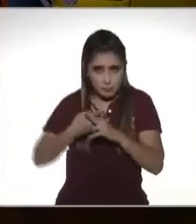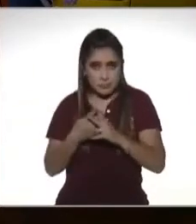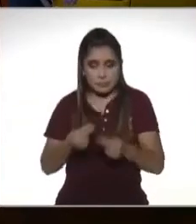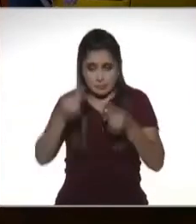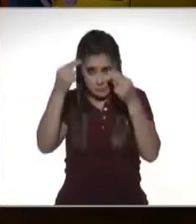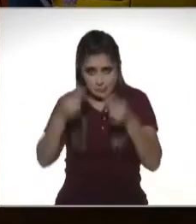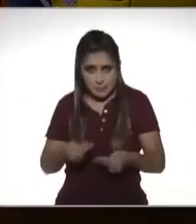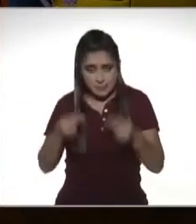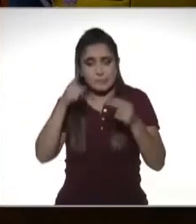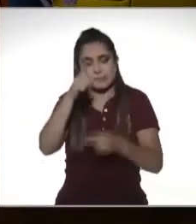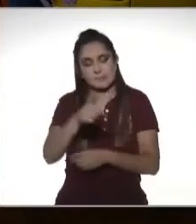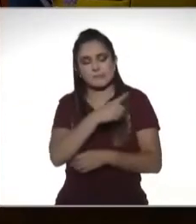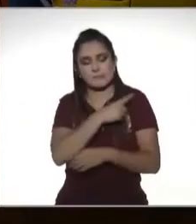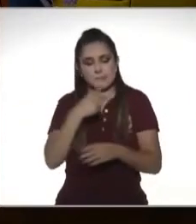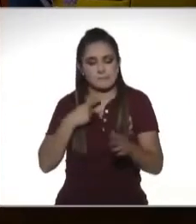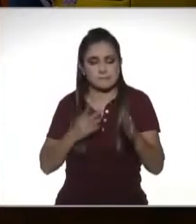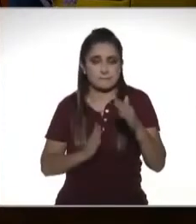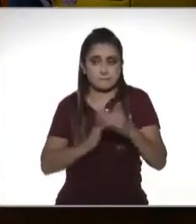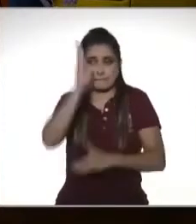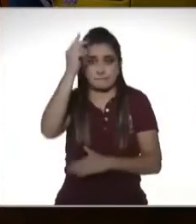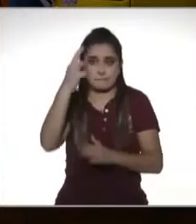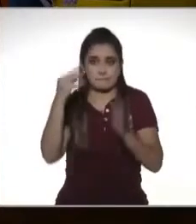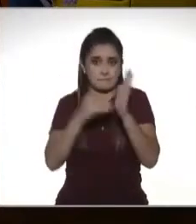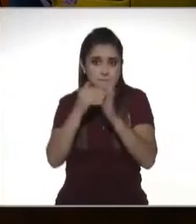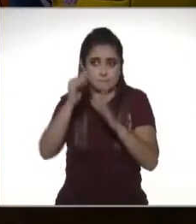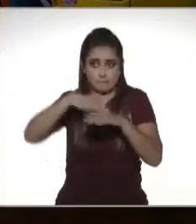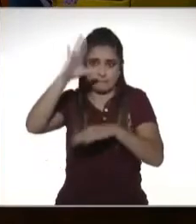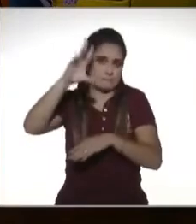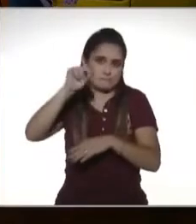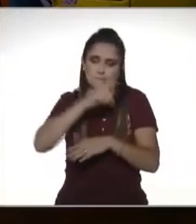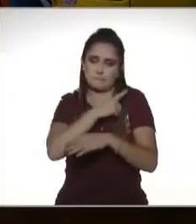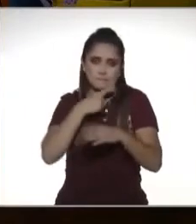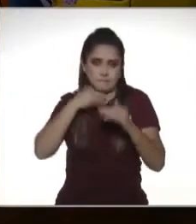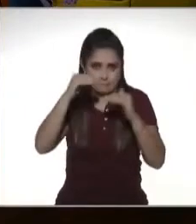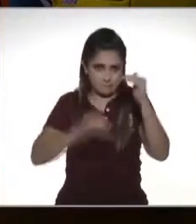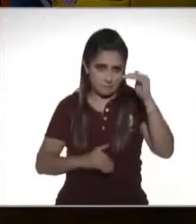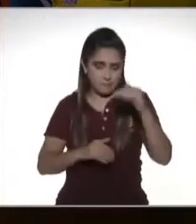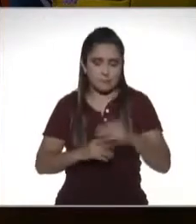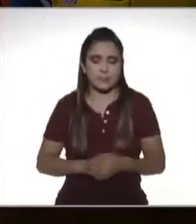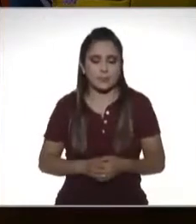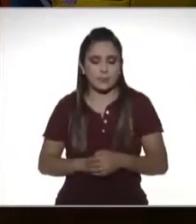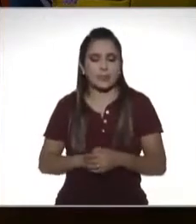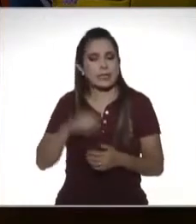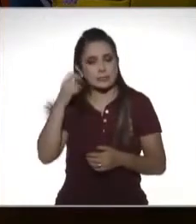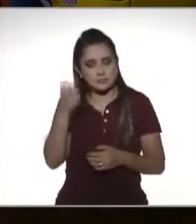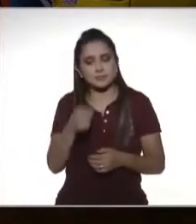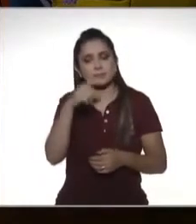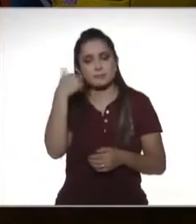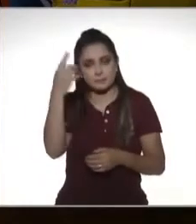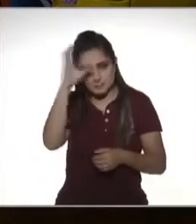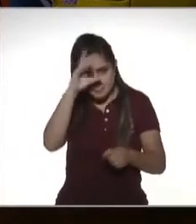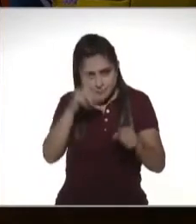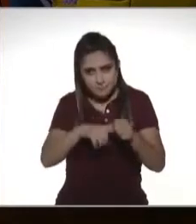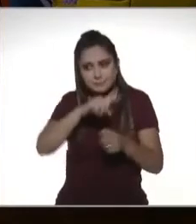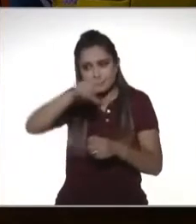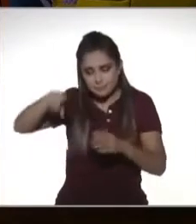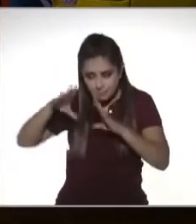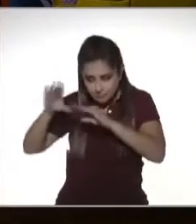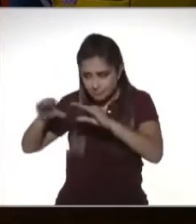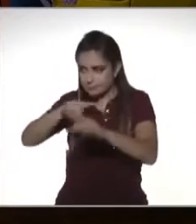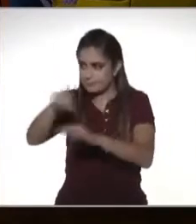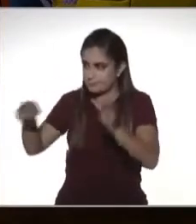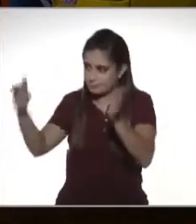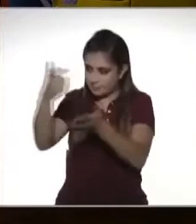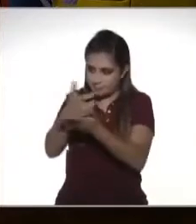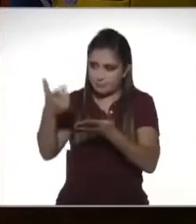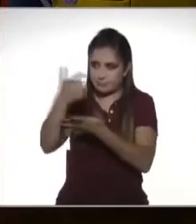pues que estimen que no van a exceder esos ingresos y estos cambios obedecen a esta intención de tener una cultura tributaria mucho más fuerte en